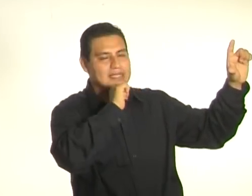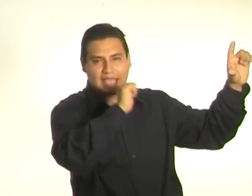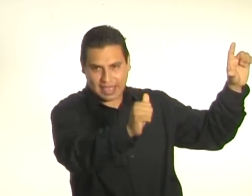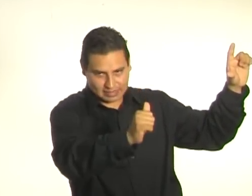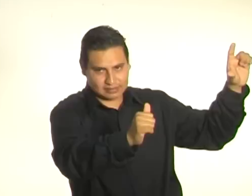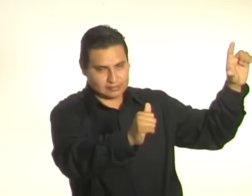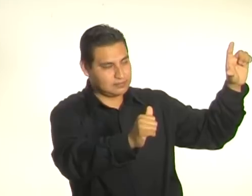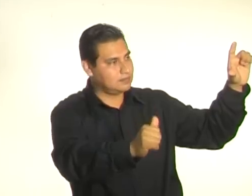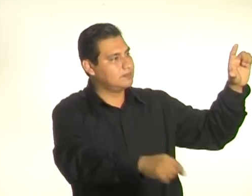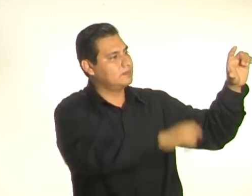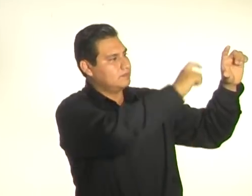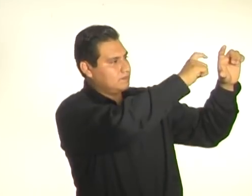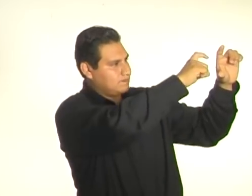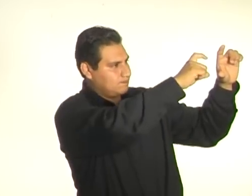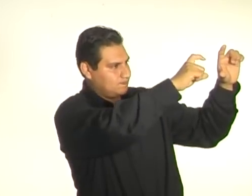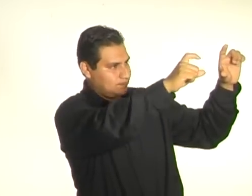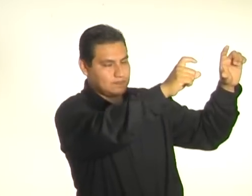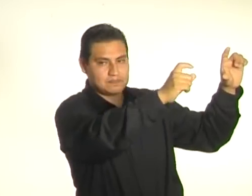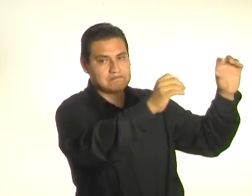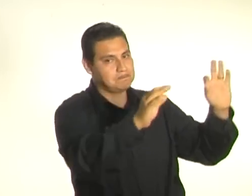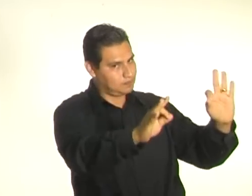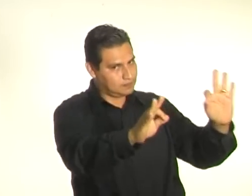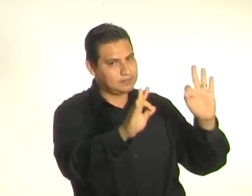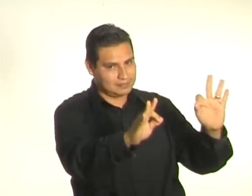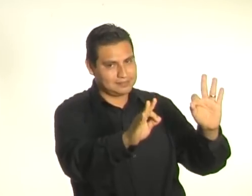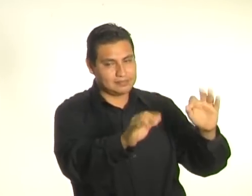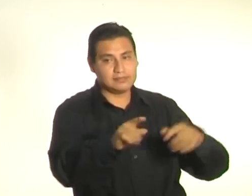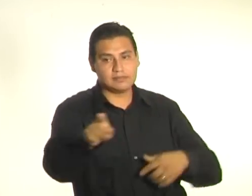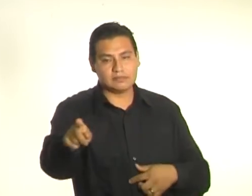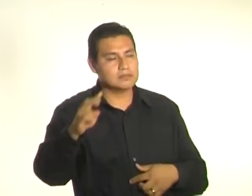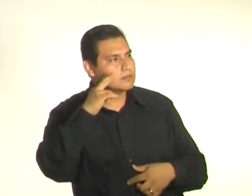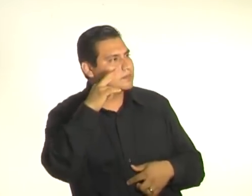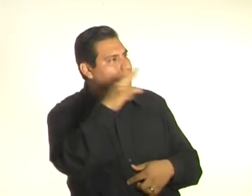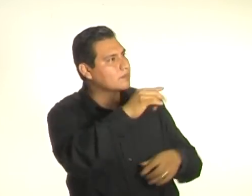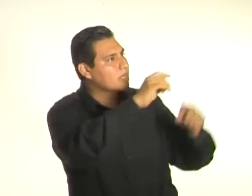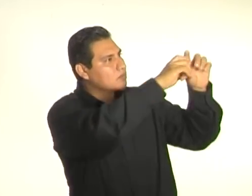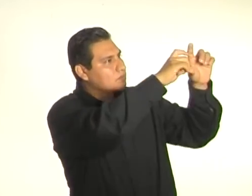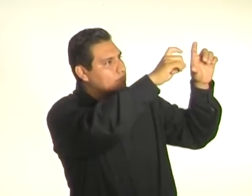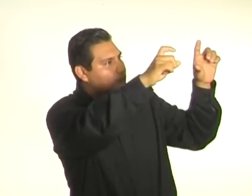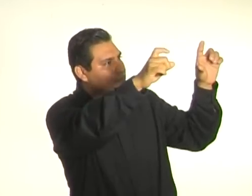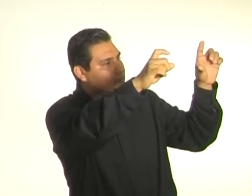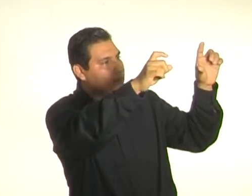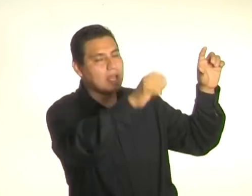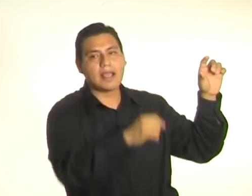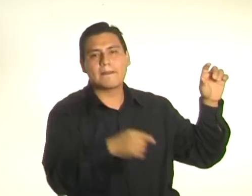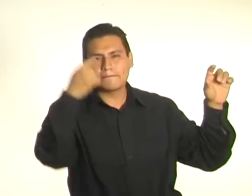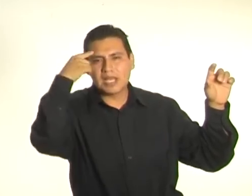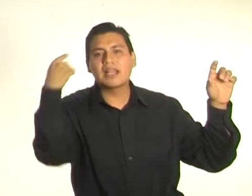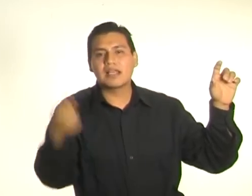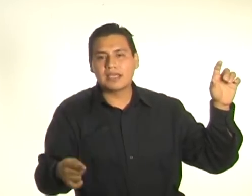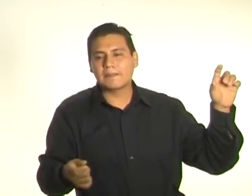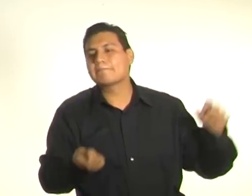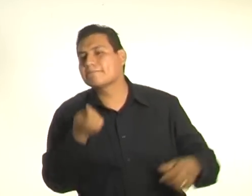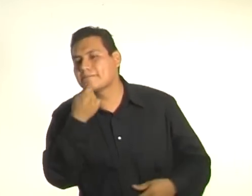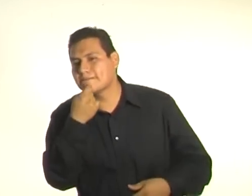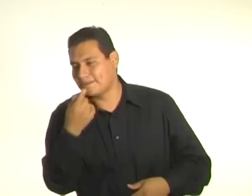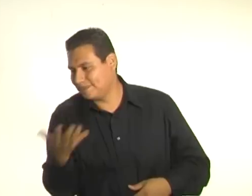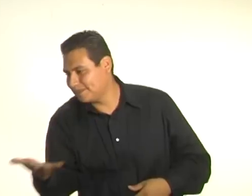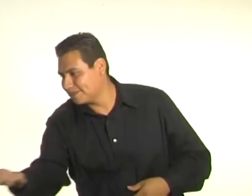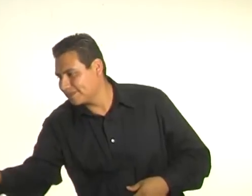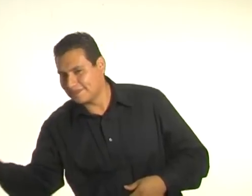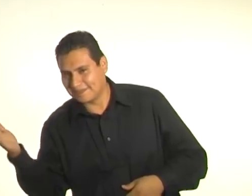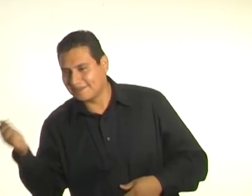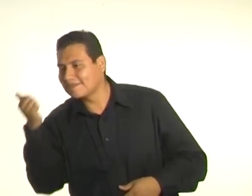¿Por qué grandes? Porque las tienen que poder leer todos los niños de la clase. Incluso el niño que está hasta en la